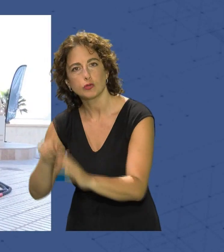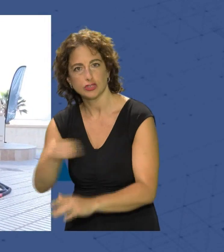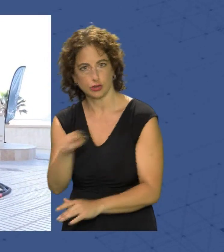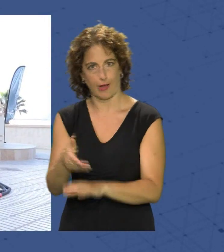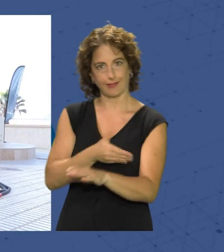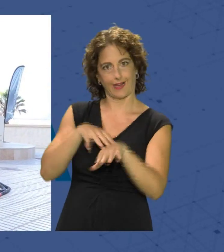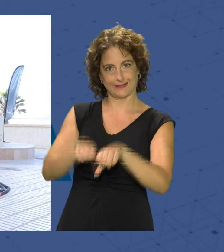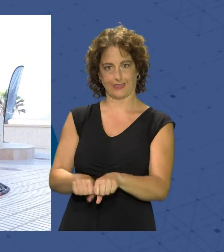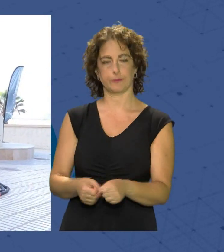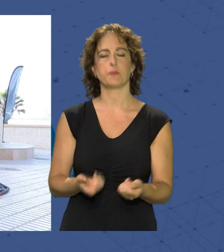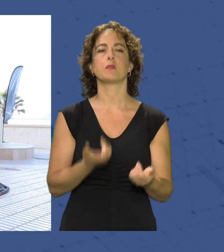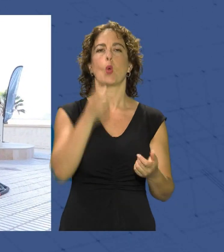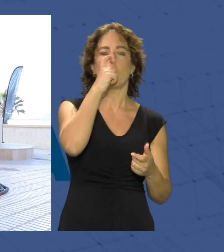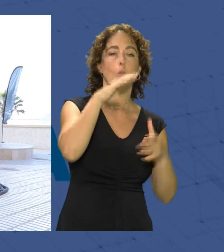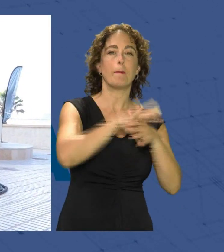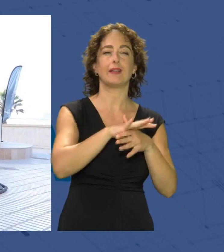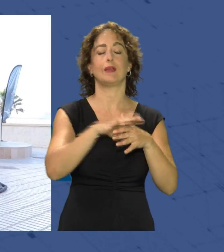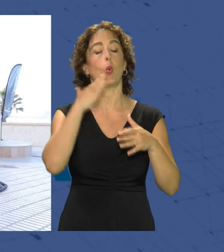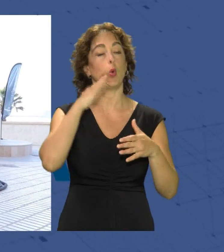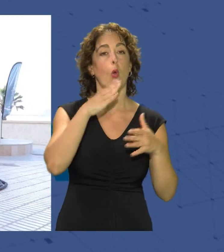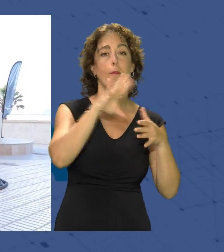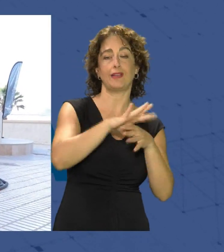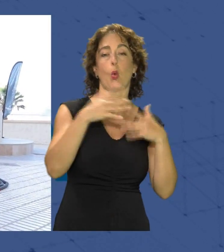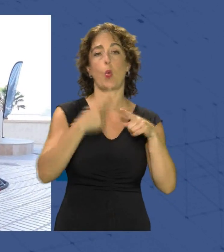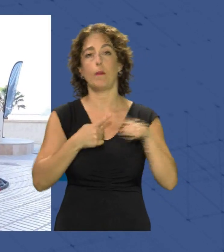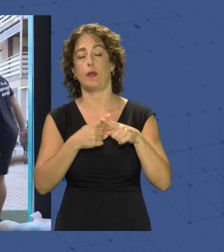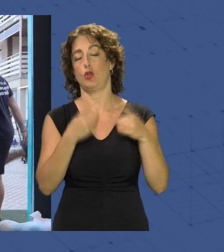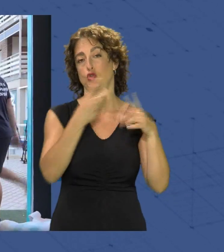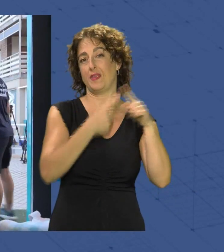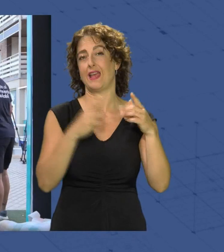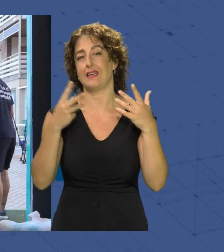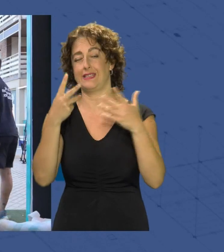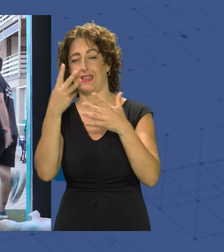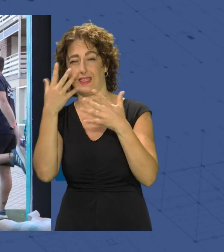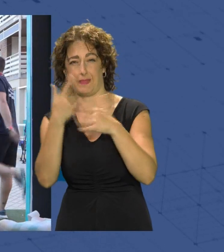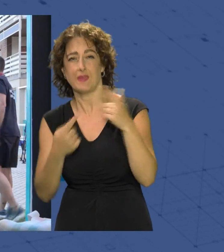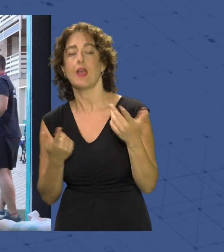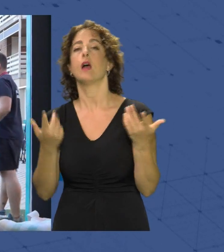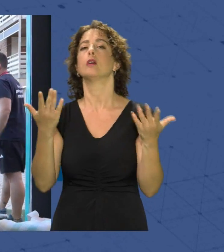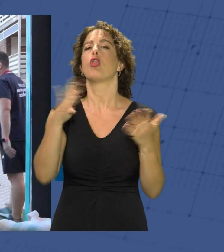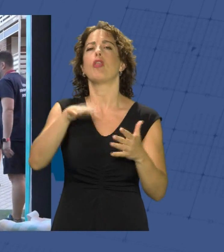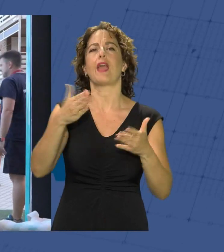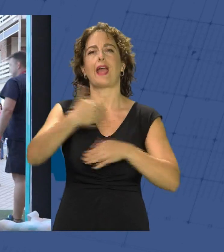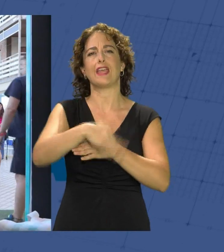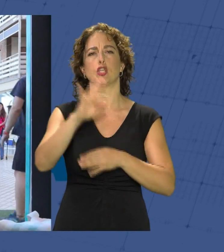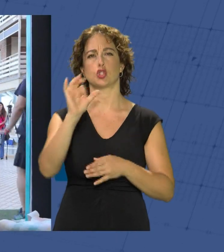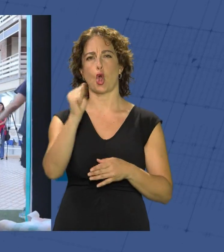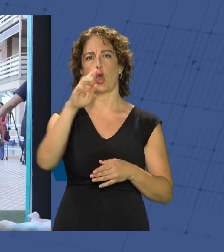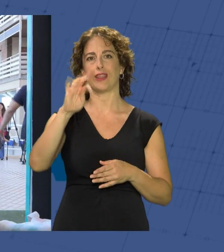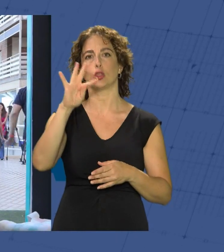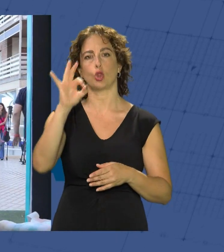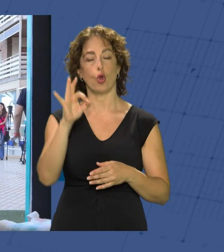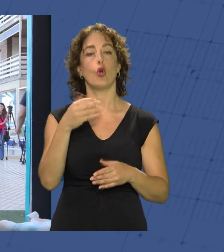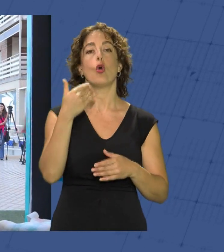En julio, los martes y jueves de ocho y media a diez y media, Fenomenofit está ubicado en la calle Sorrento. Por las tardes,